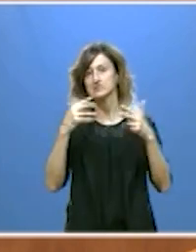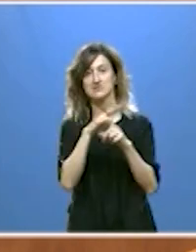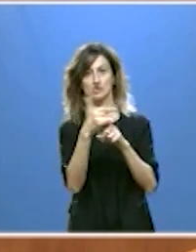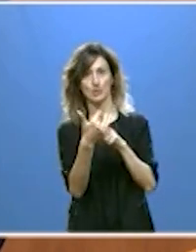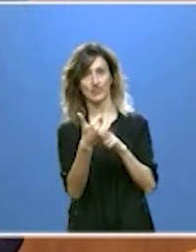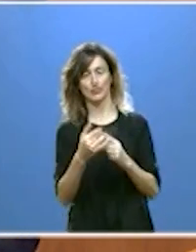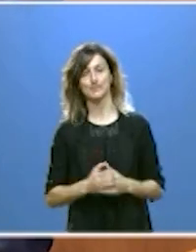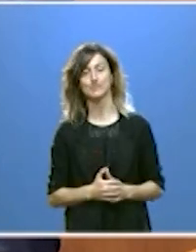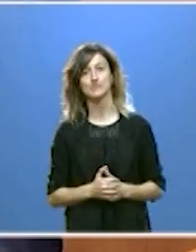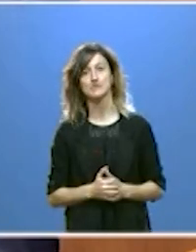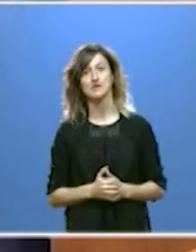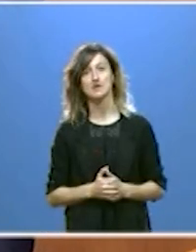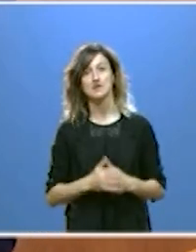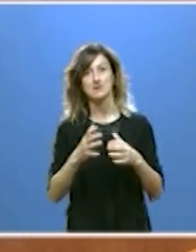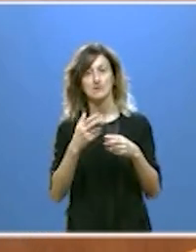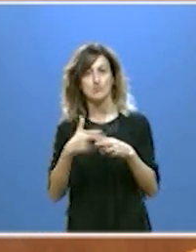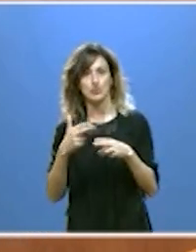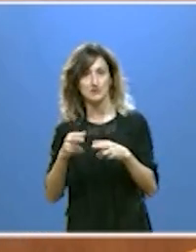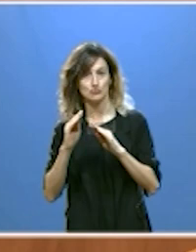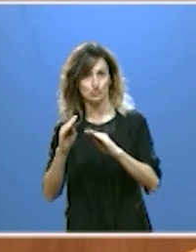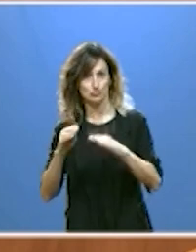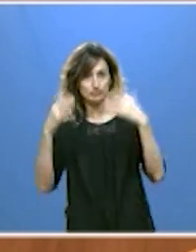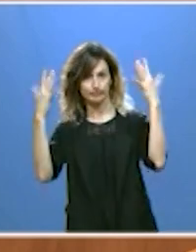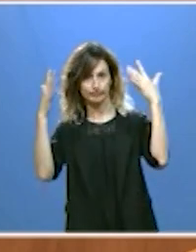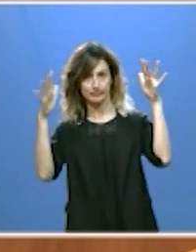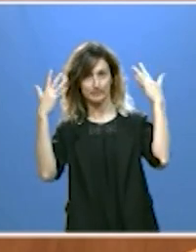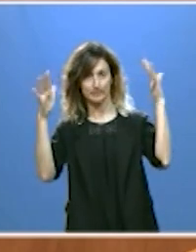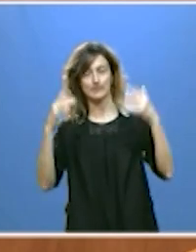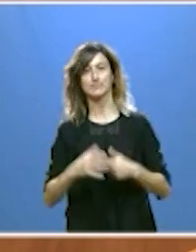también queremos también